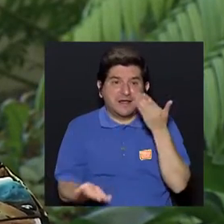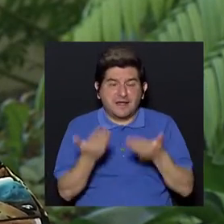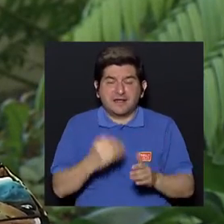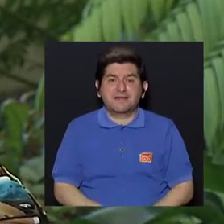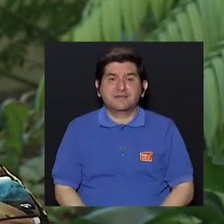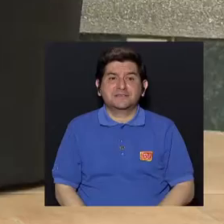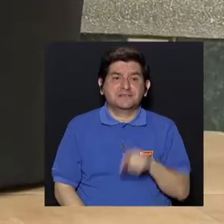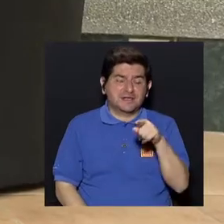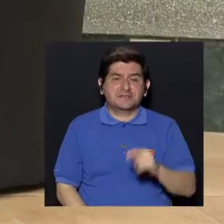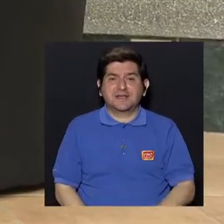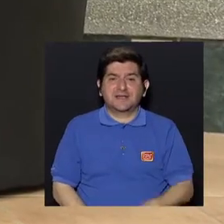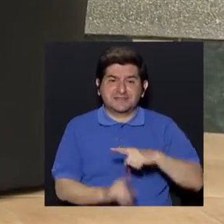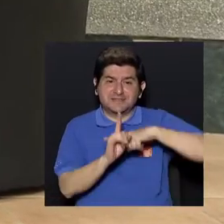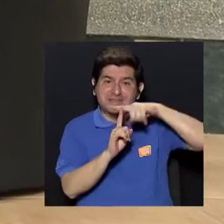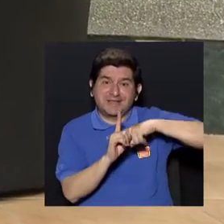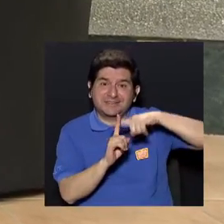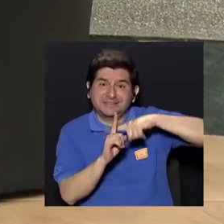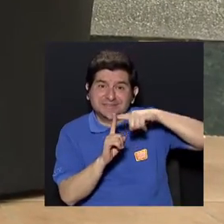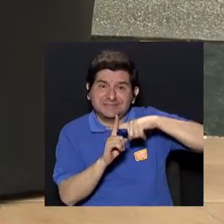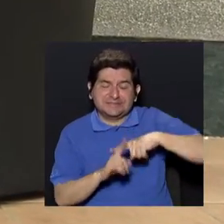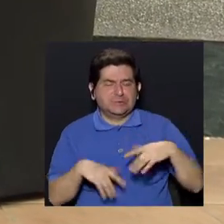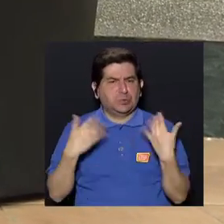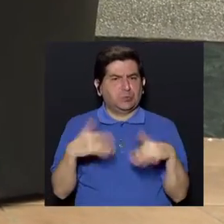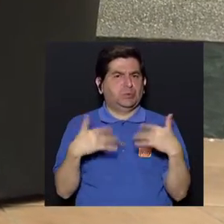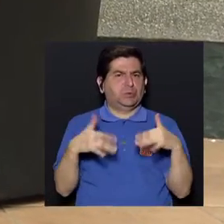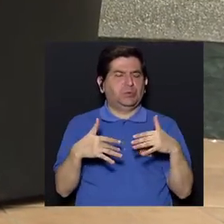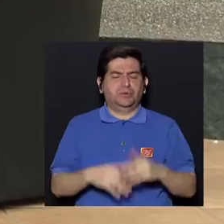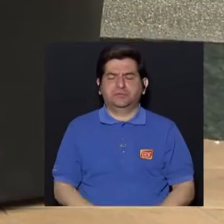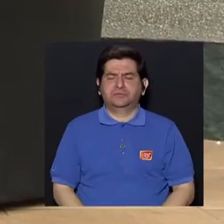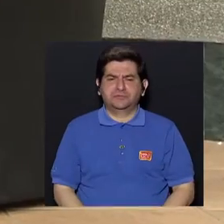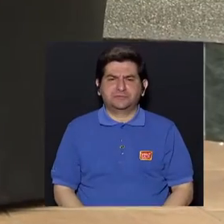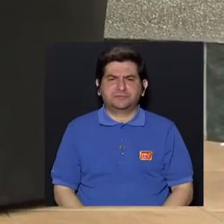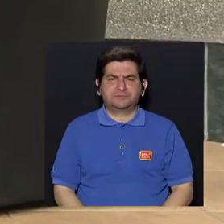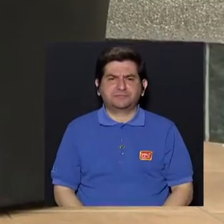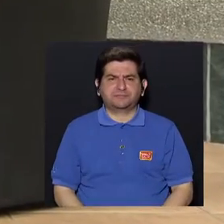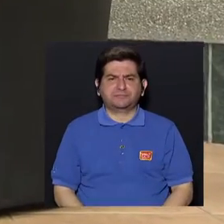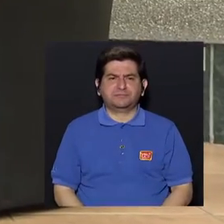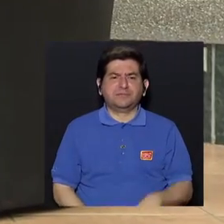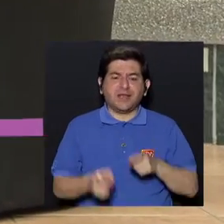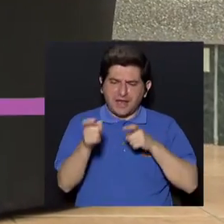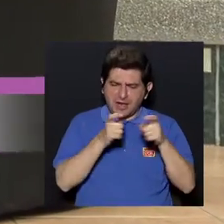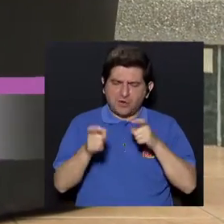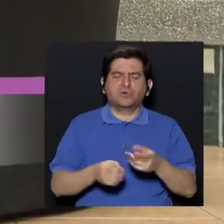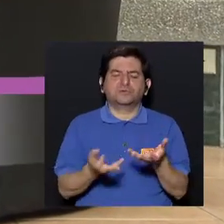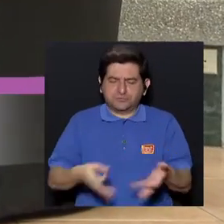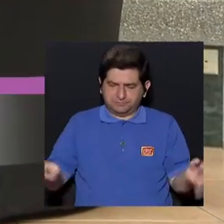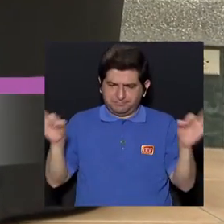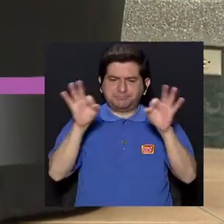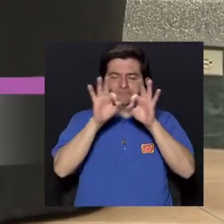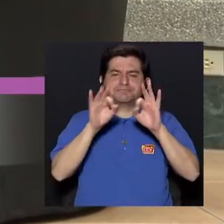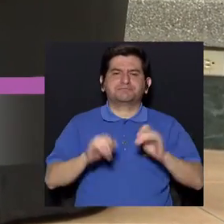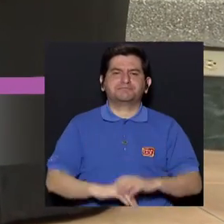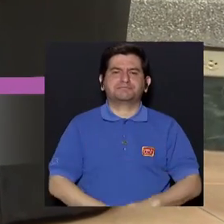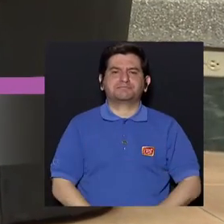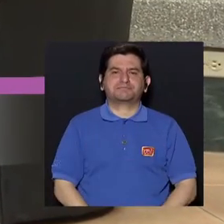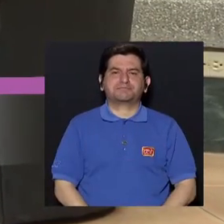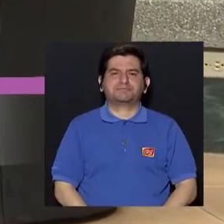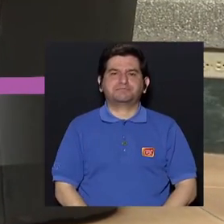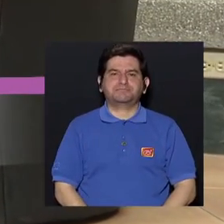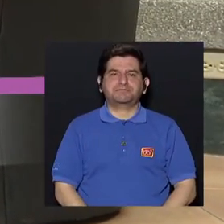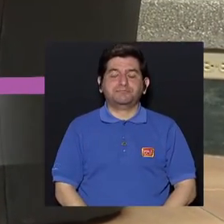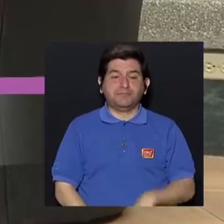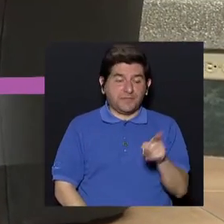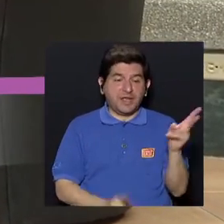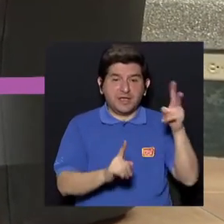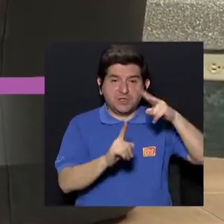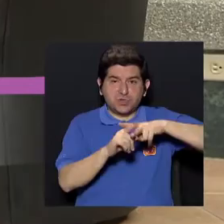quizás temperaturas... De este sitio. Exacto, temperaturas extremas es lo que sería, es más su manipulación. Bueno, y eso